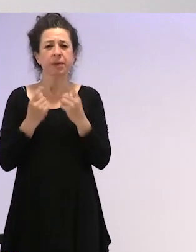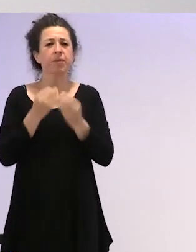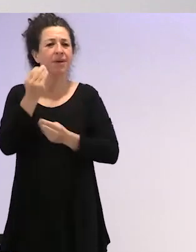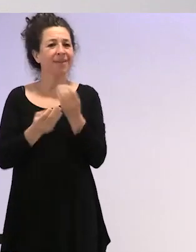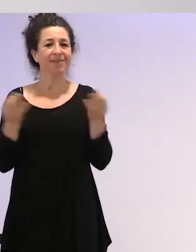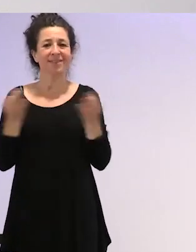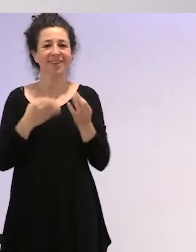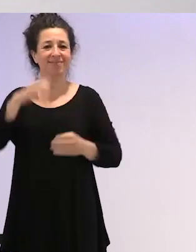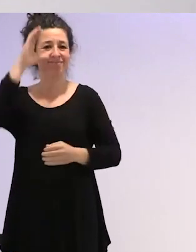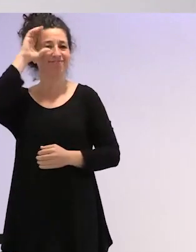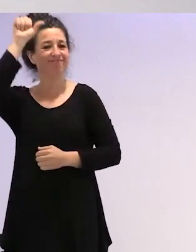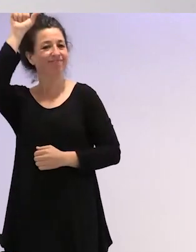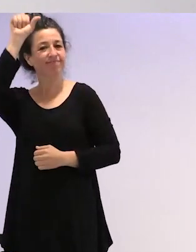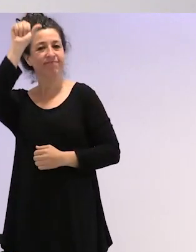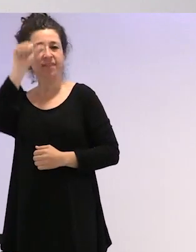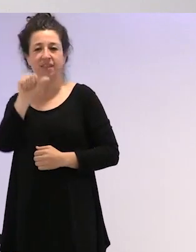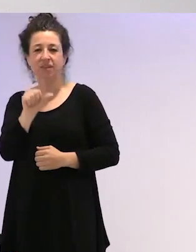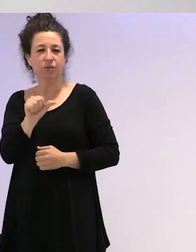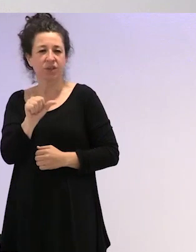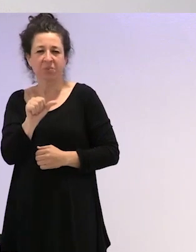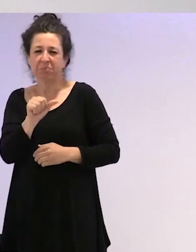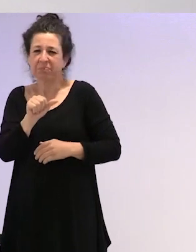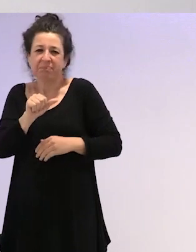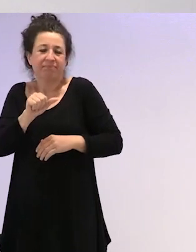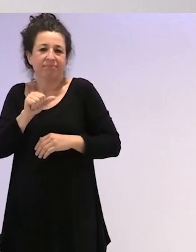¿vale?, básicamente lo que hacemos es escuchar,